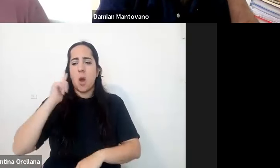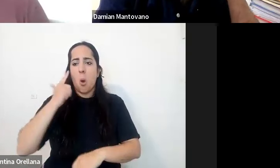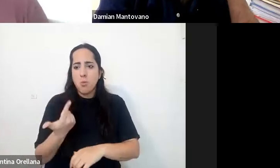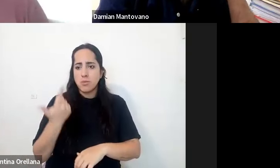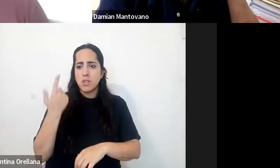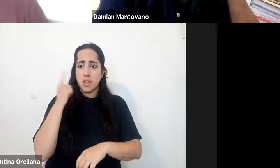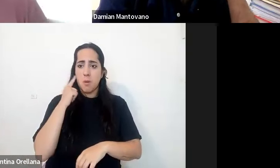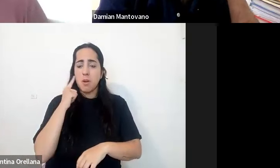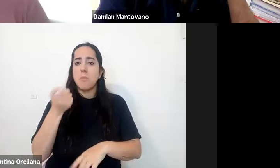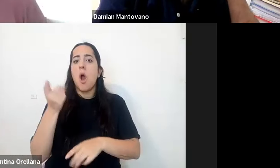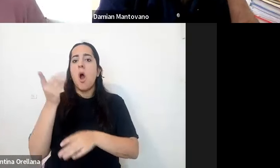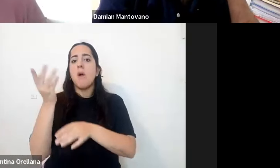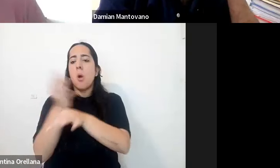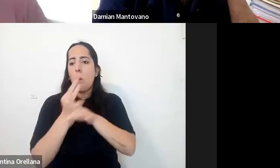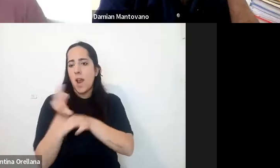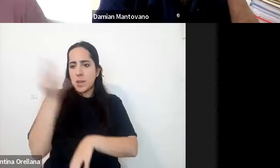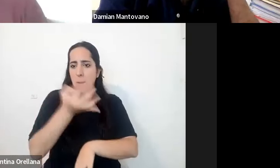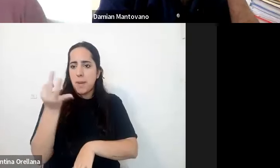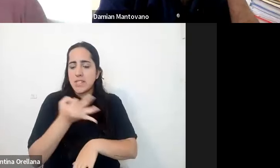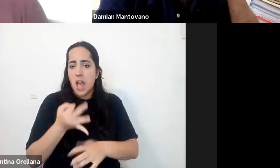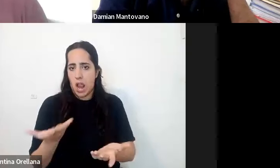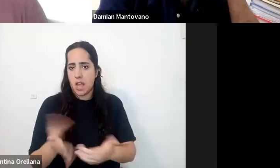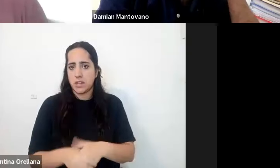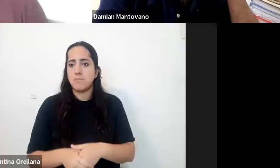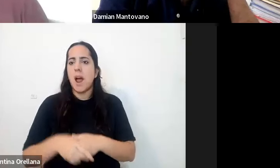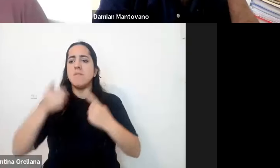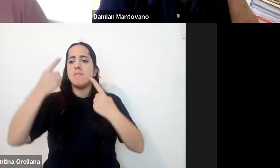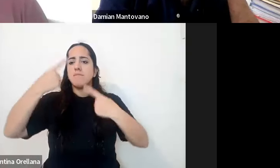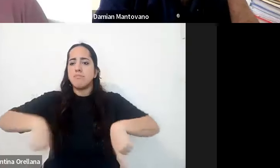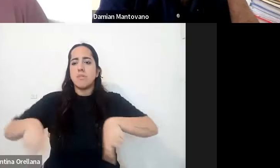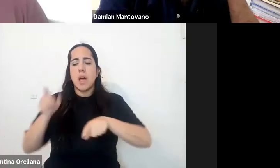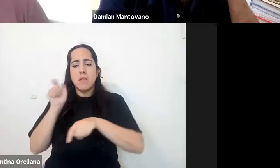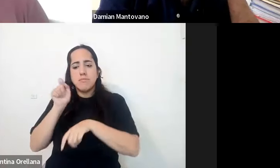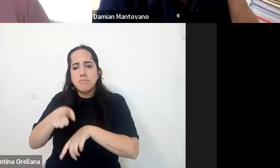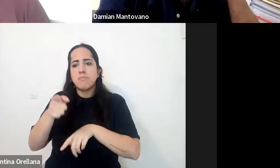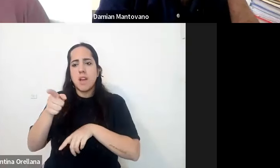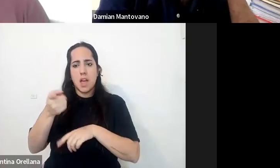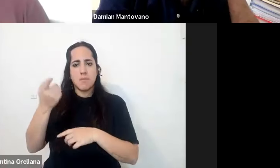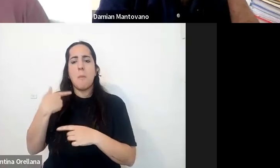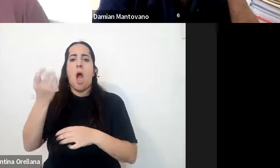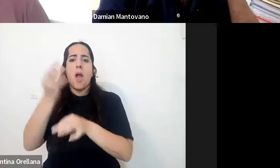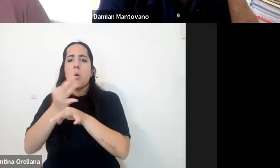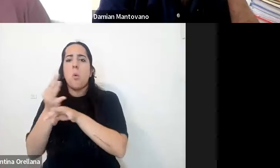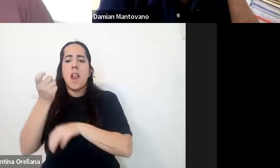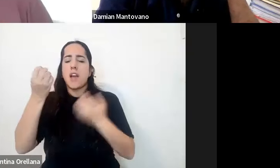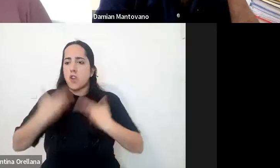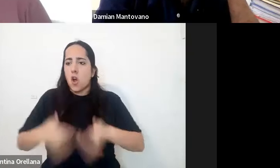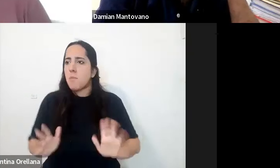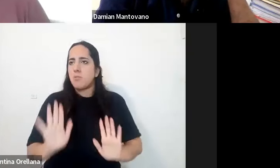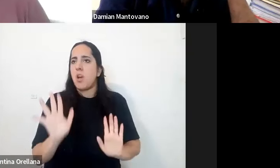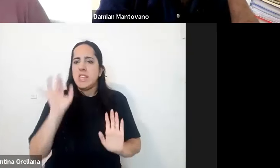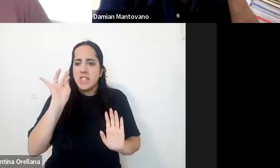especializados porque necesitan recursos especiales y para ellos estar en una escuela normal es muy difícil